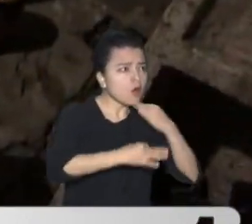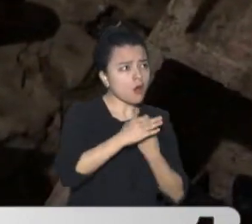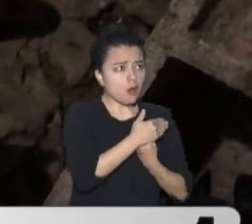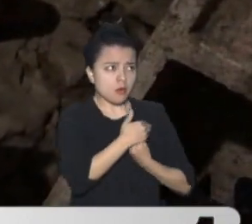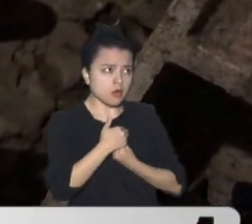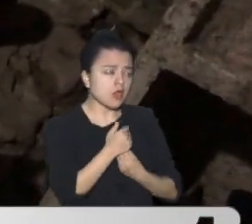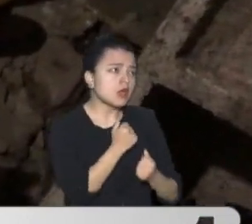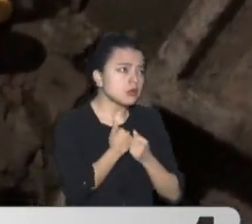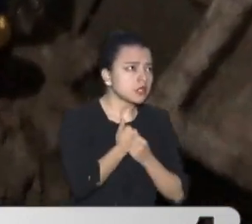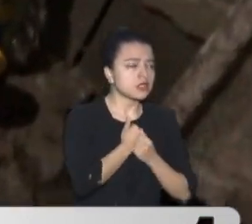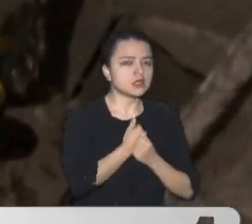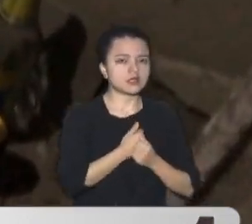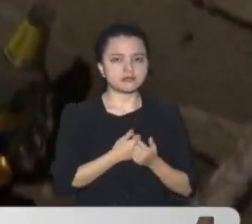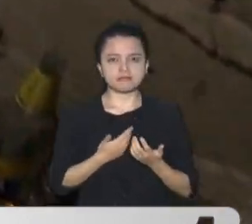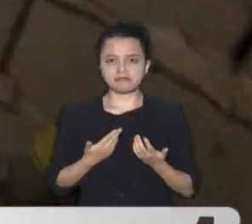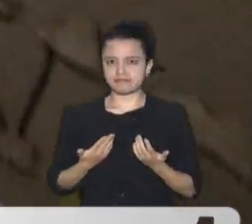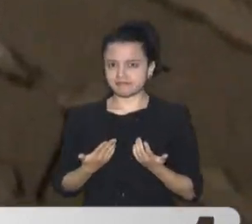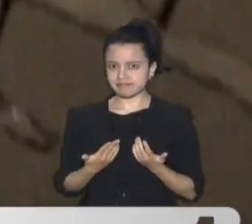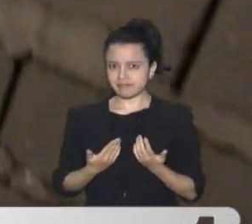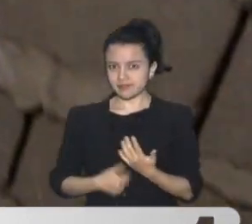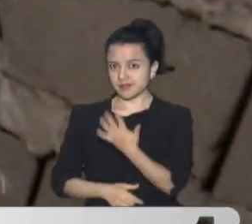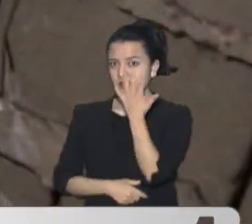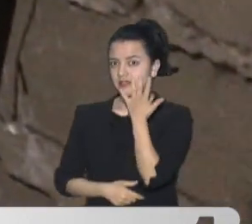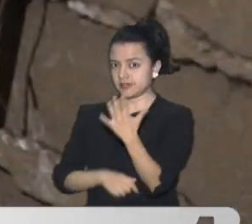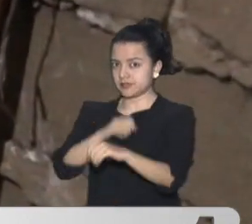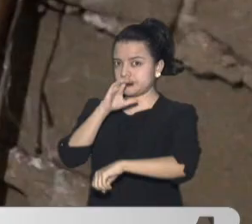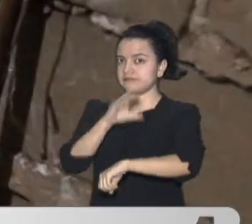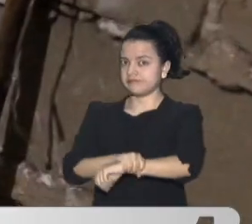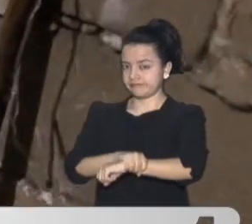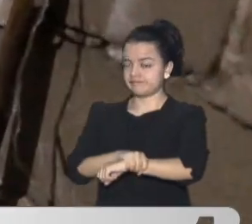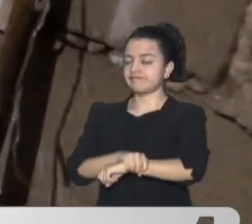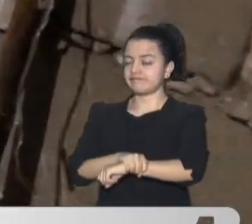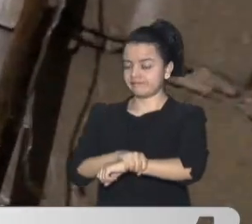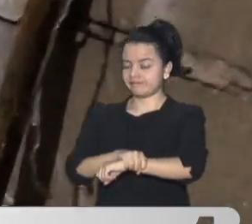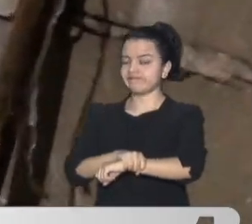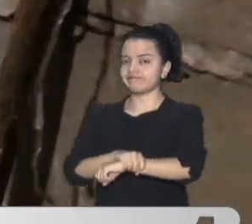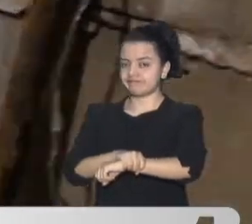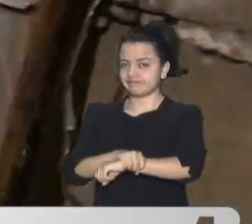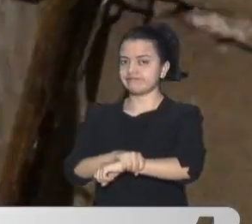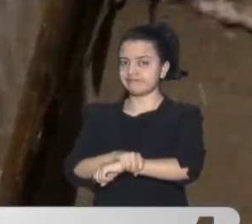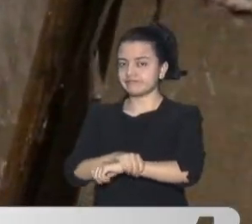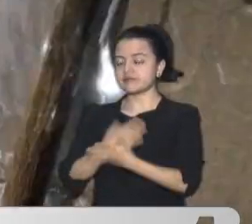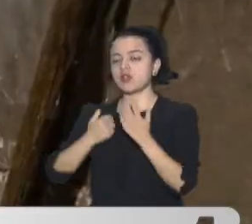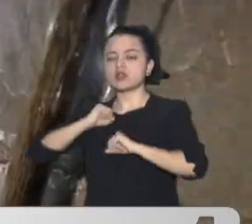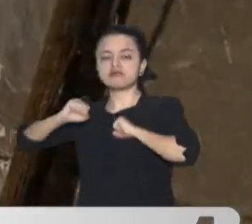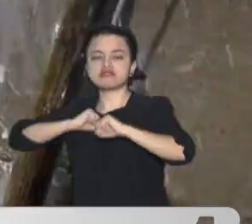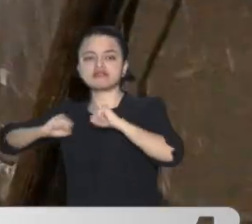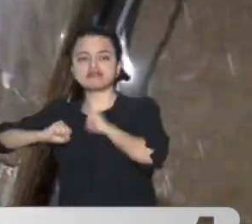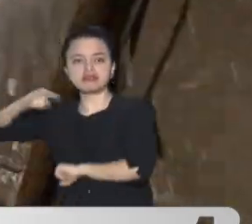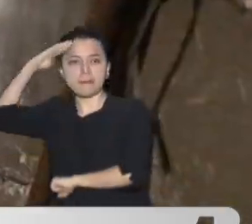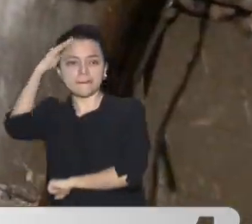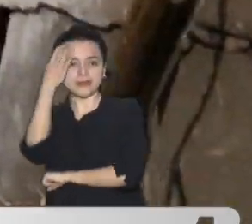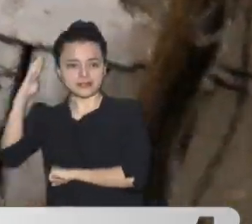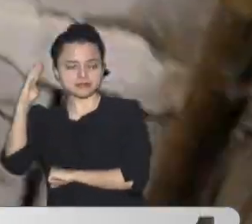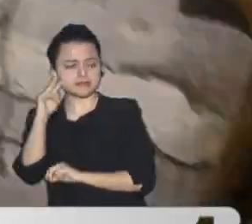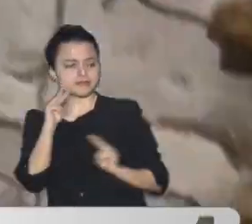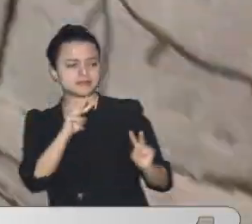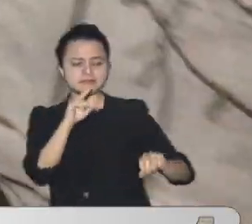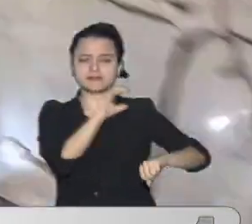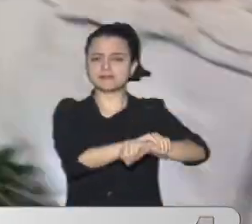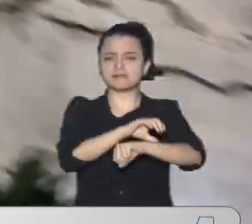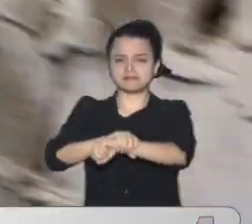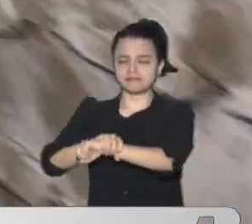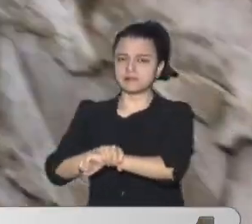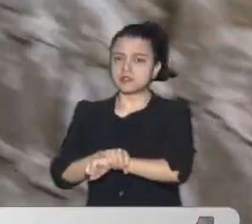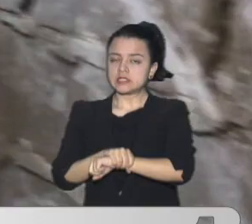Fueron Cinco Las personas Capturadas En estos procedimientos De la policía Metropolitana De Barranquilla Igualmente